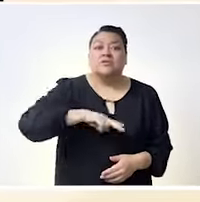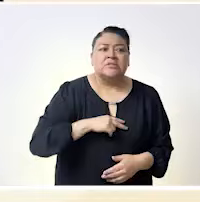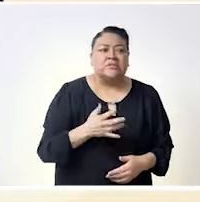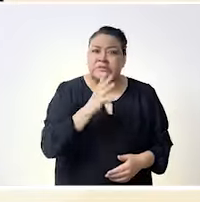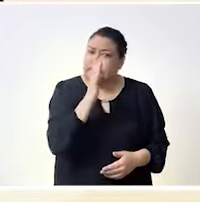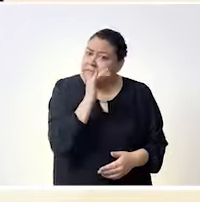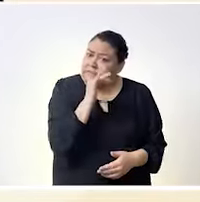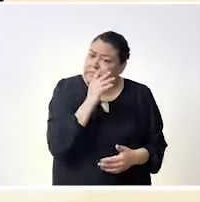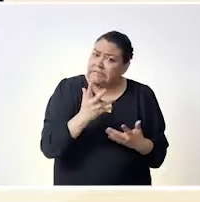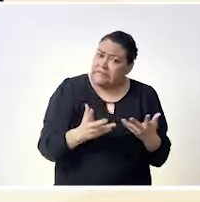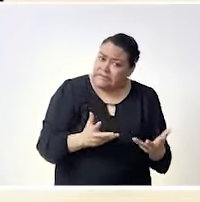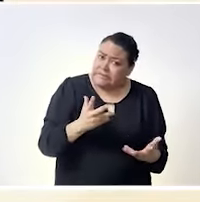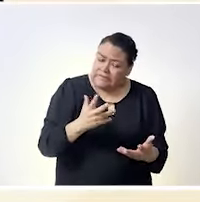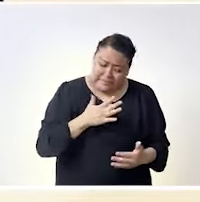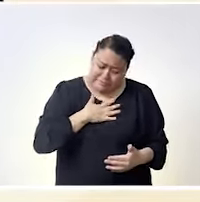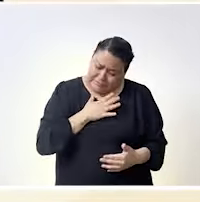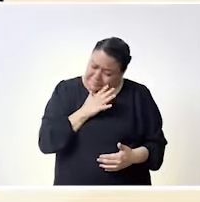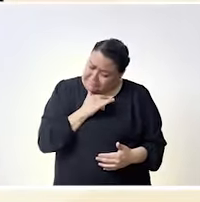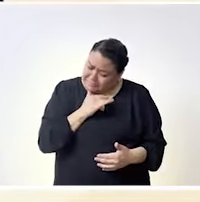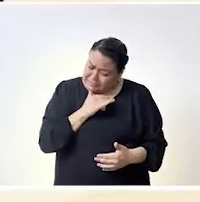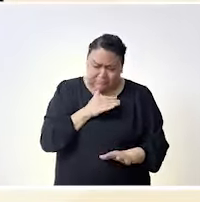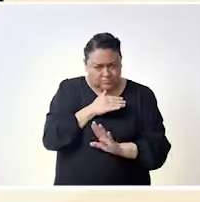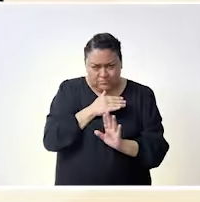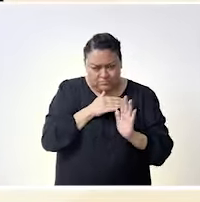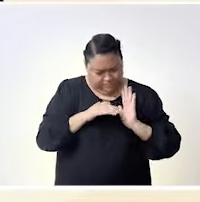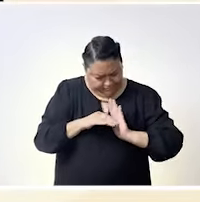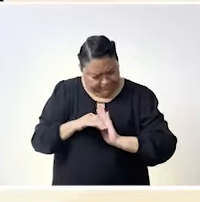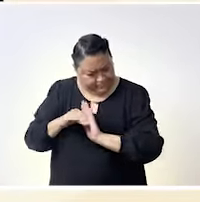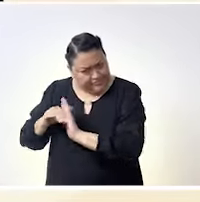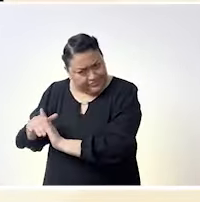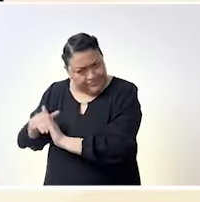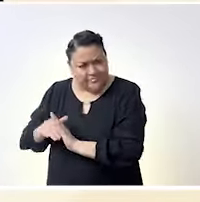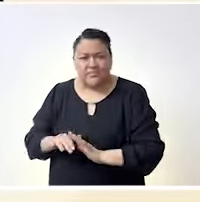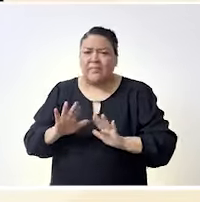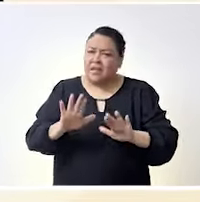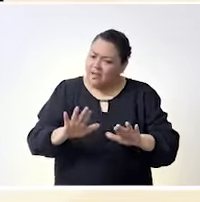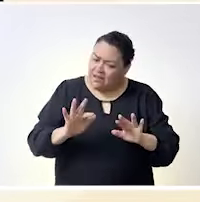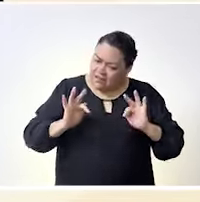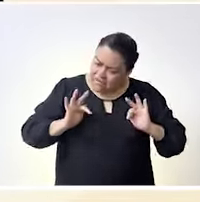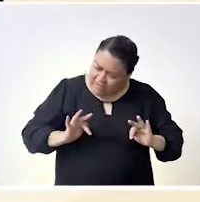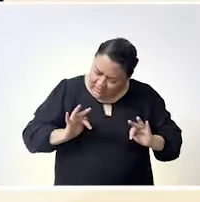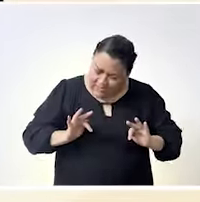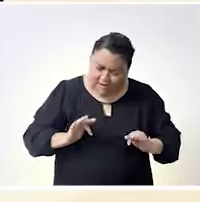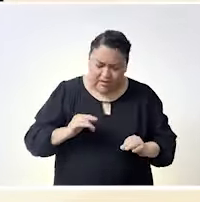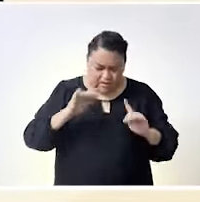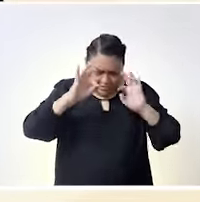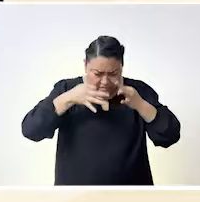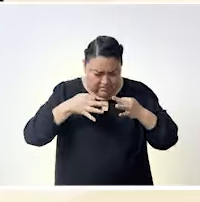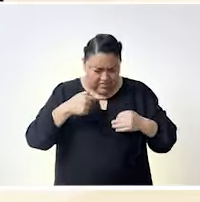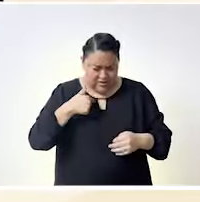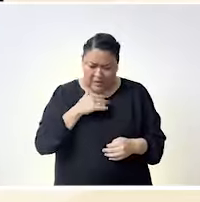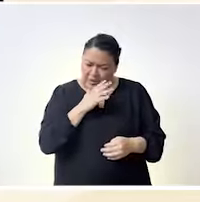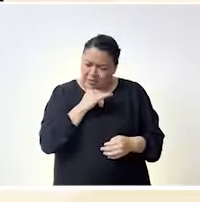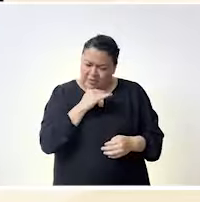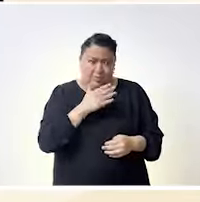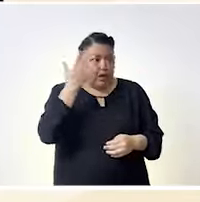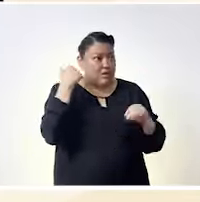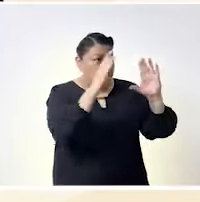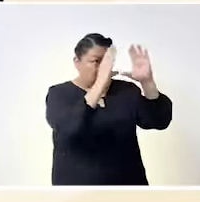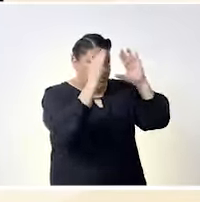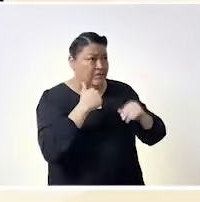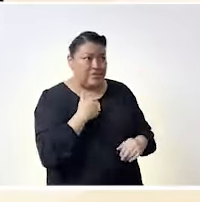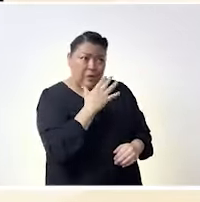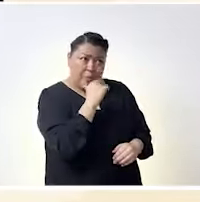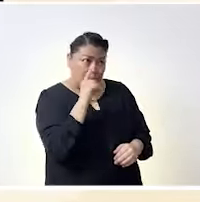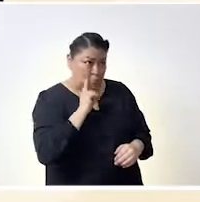nos vamos a enfrentar a no puedo pero no puedo desde mí misma ok toma tu tiempo porque no puedes porque